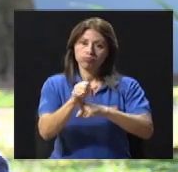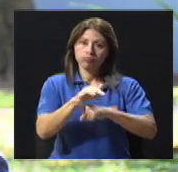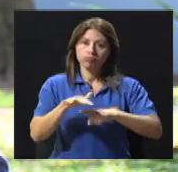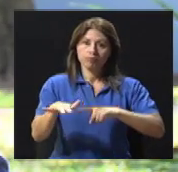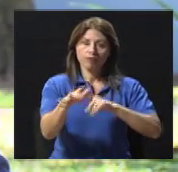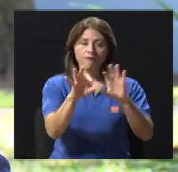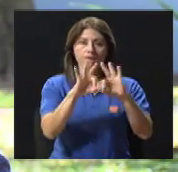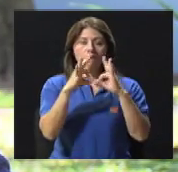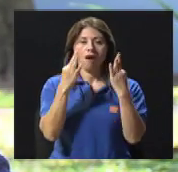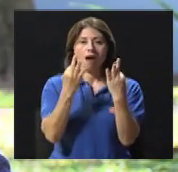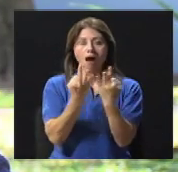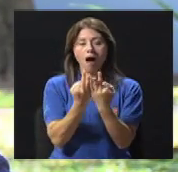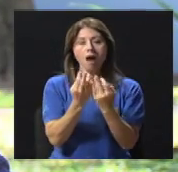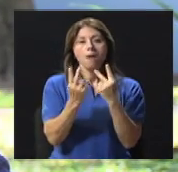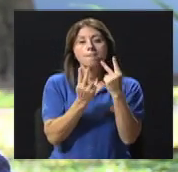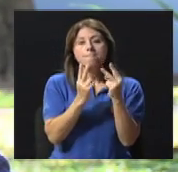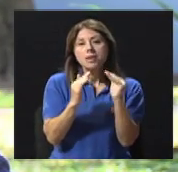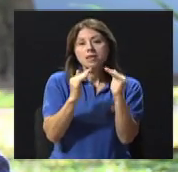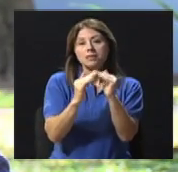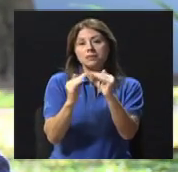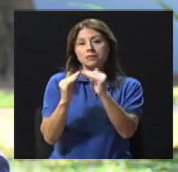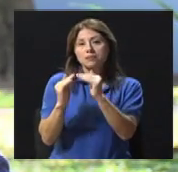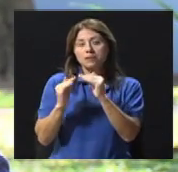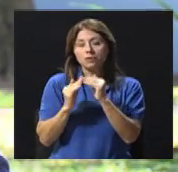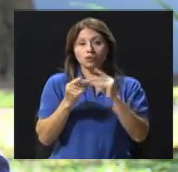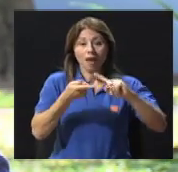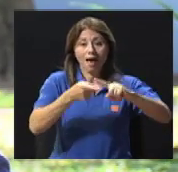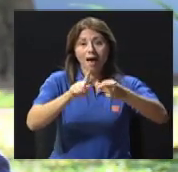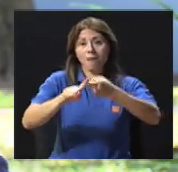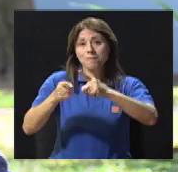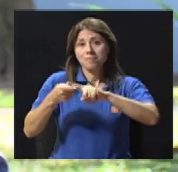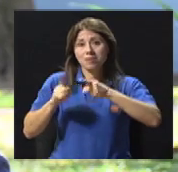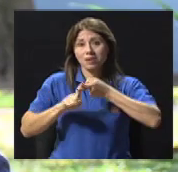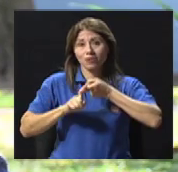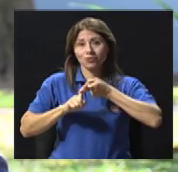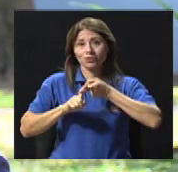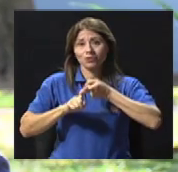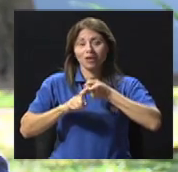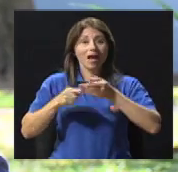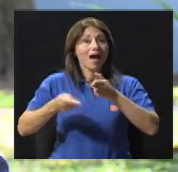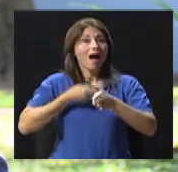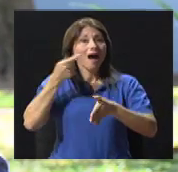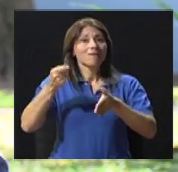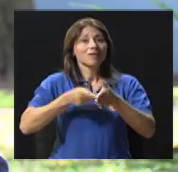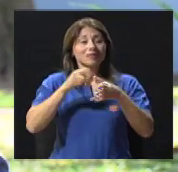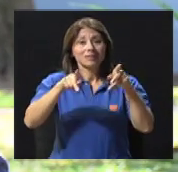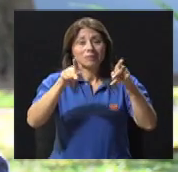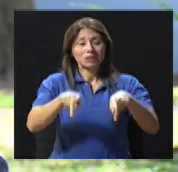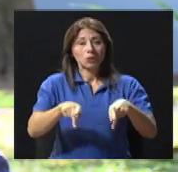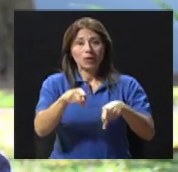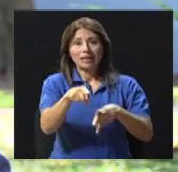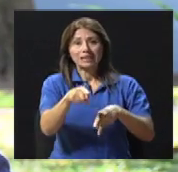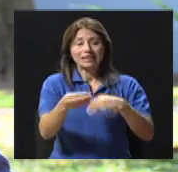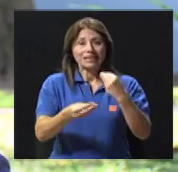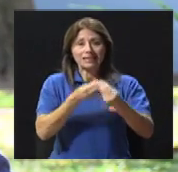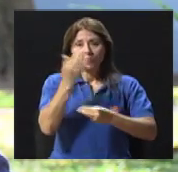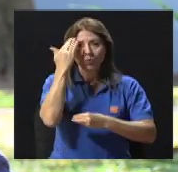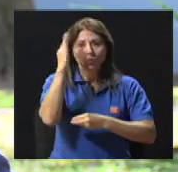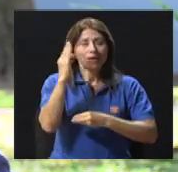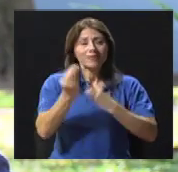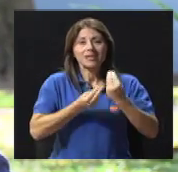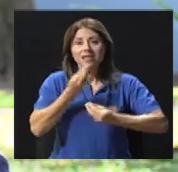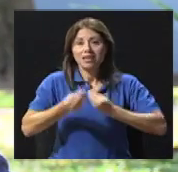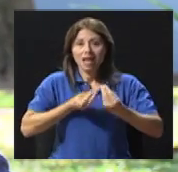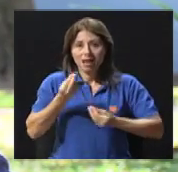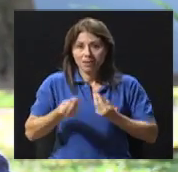vecinos, de amigos, es tan grande que la persona muchas veces no sabe qué hacer cuando se da el diagnóstico. De ahí la